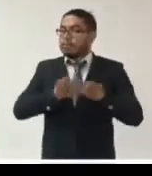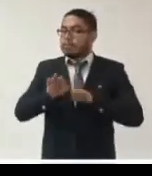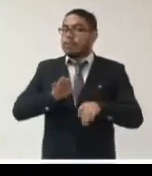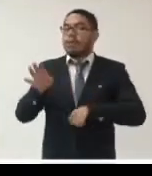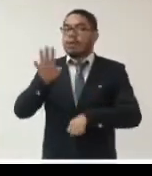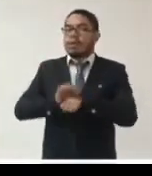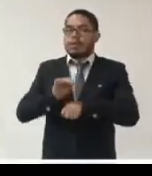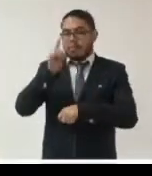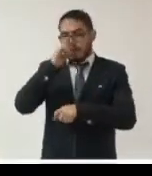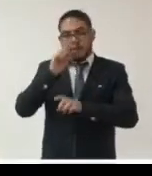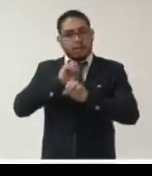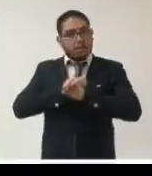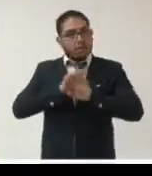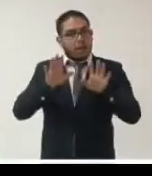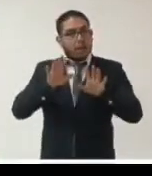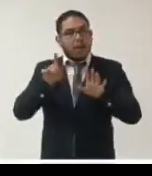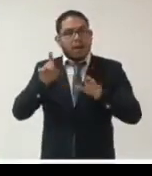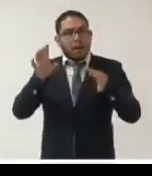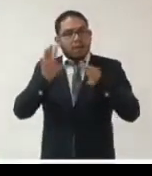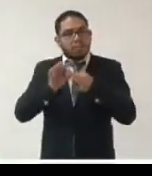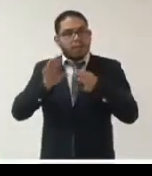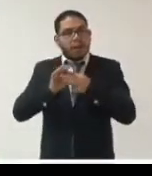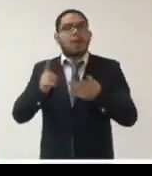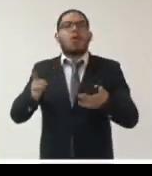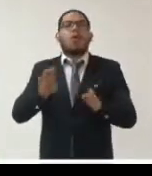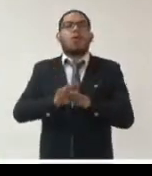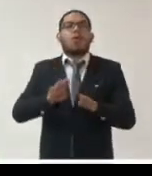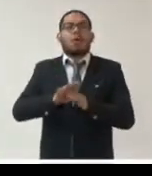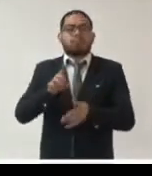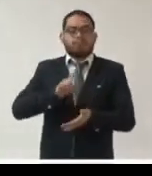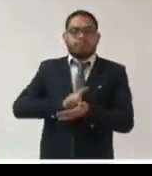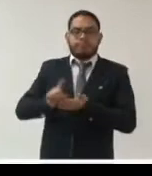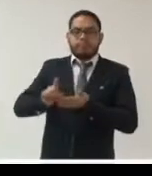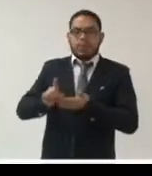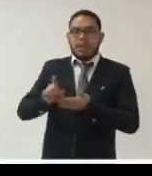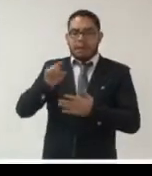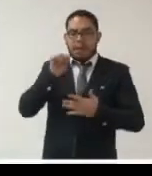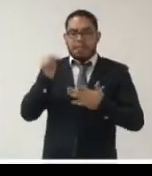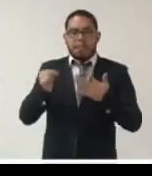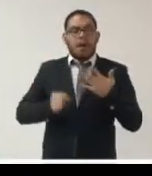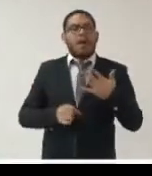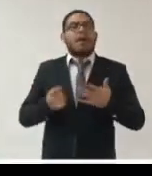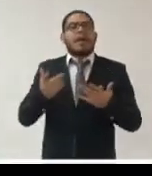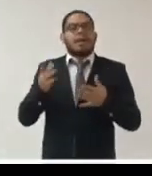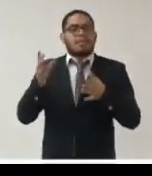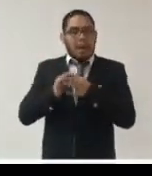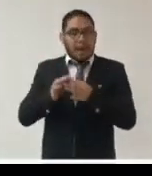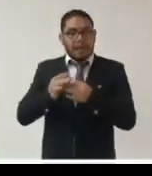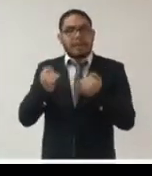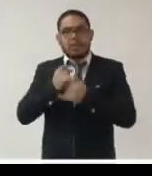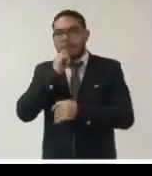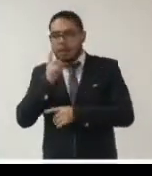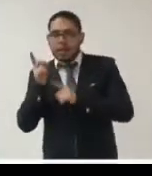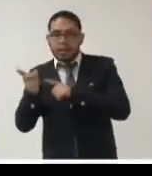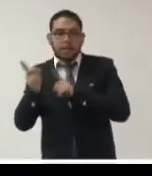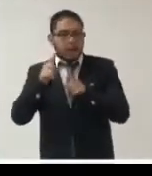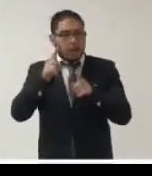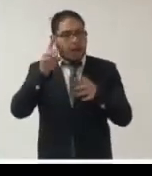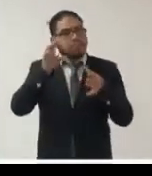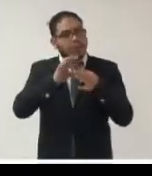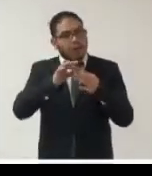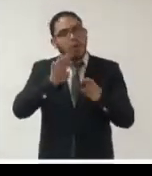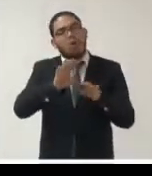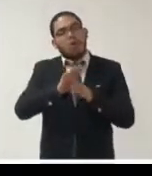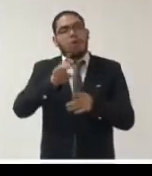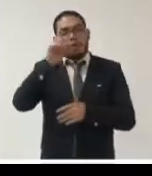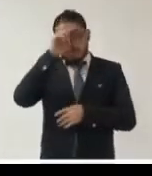dar claridad sobre cómo ejercer el derecho generar criterios y dar recomendaciones en su aplicación a